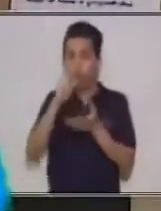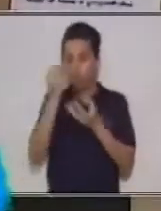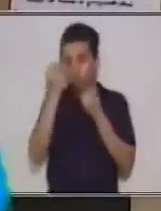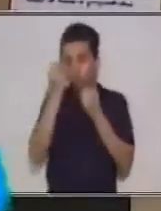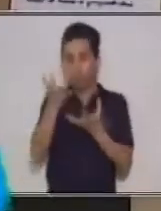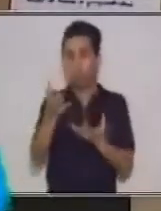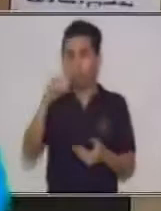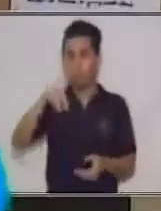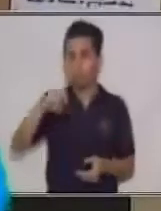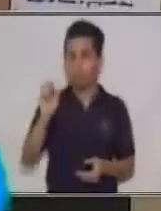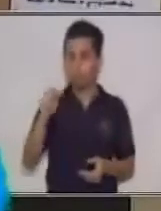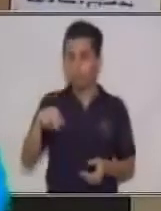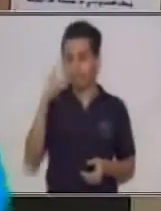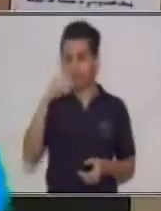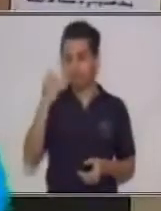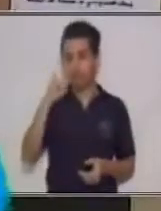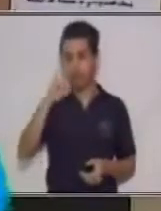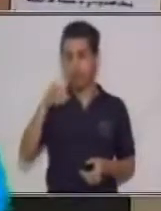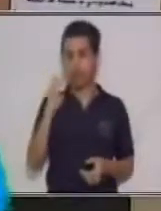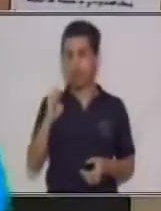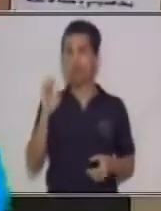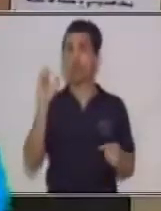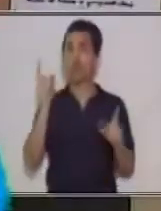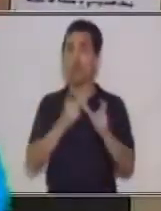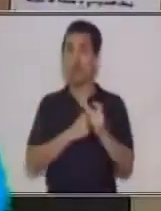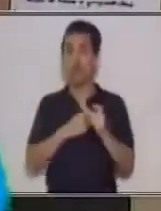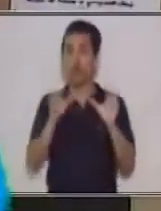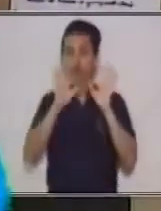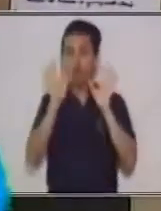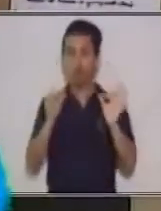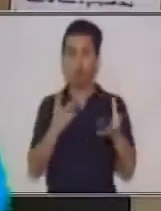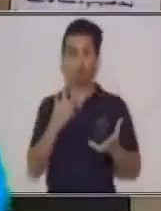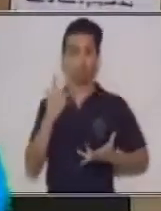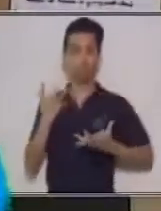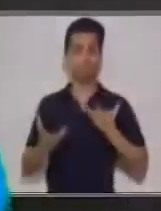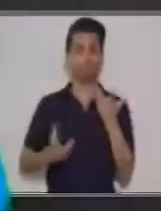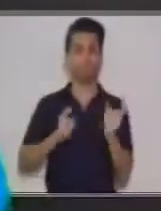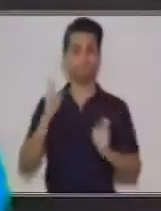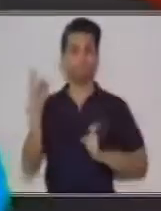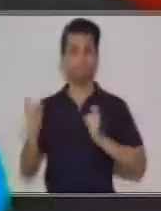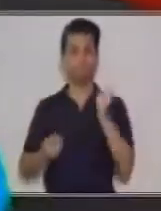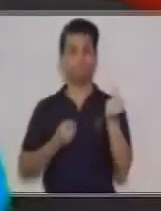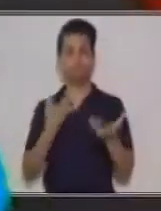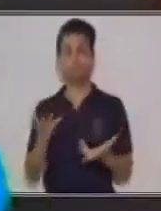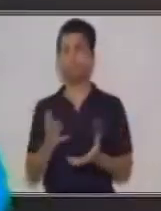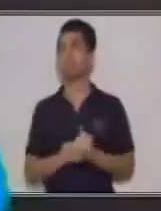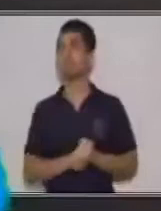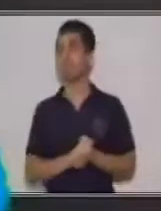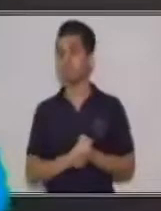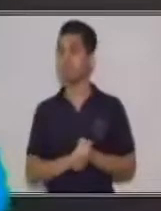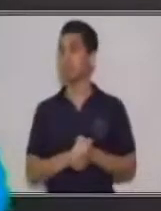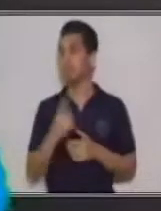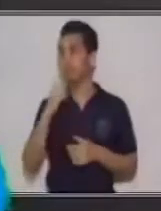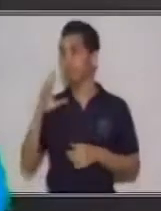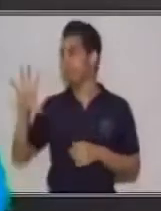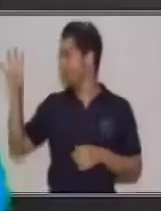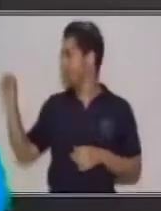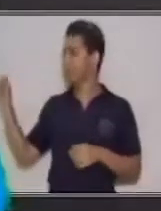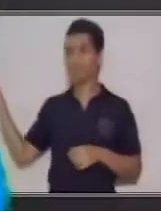mediante recursos expresivos. Ustedes en este momento a través de la definición